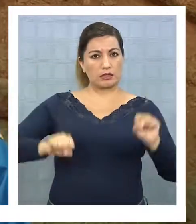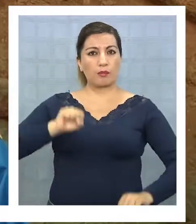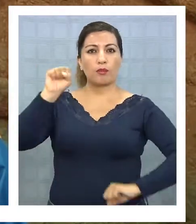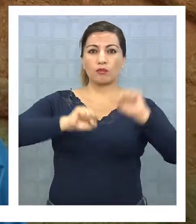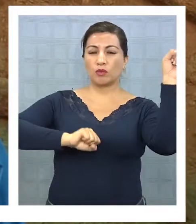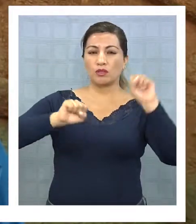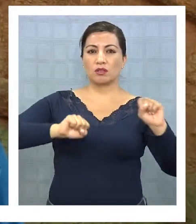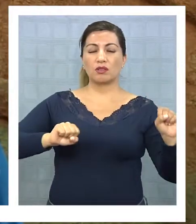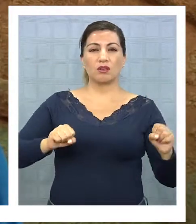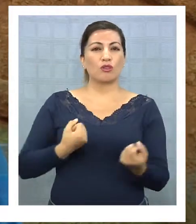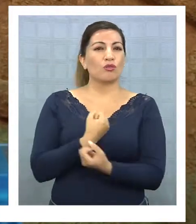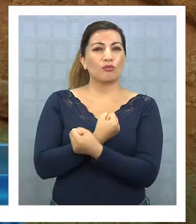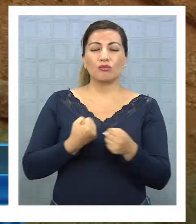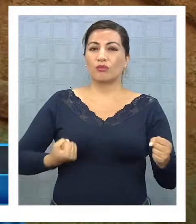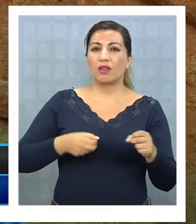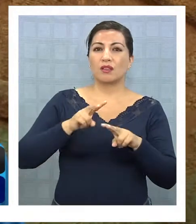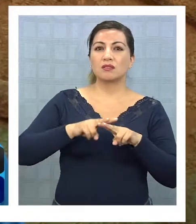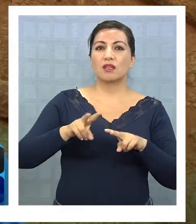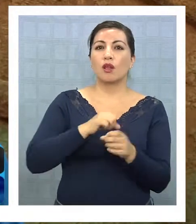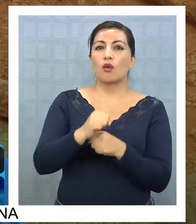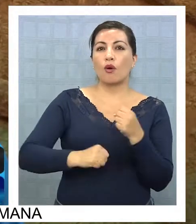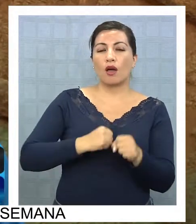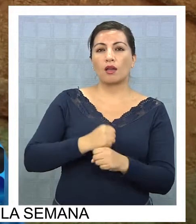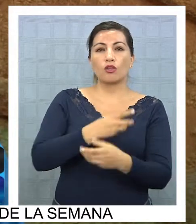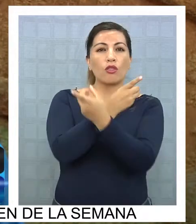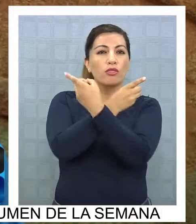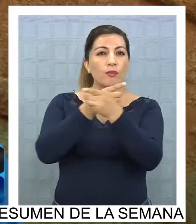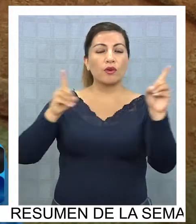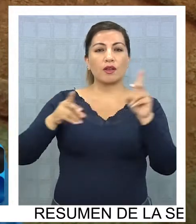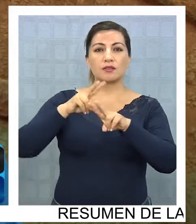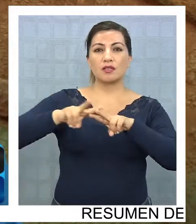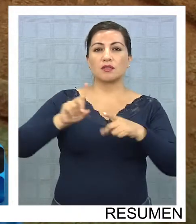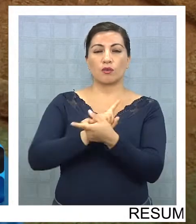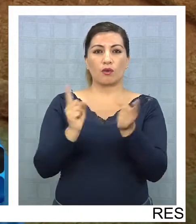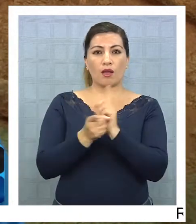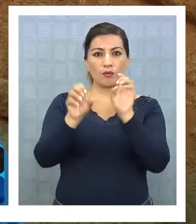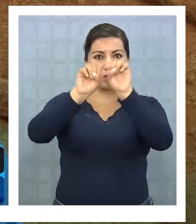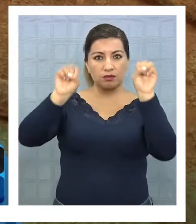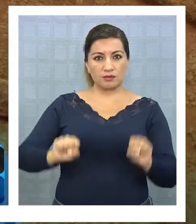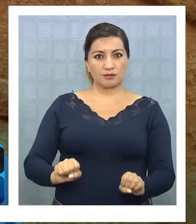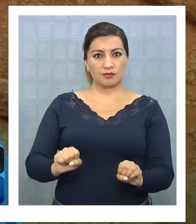capaz en estos años que llevamos en democracia de hacer un cambio en este sistema.